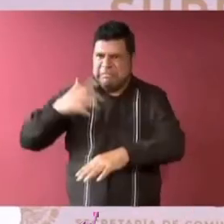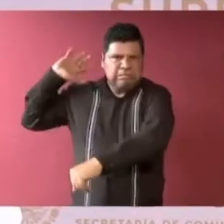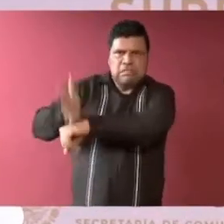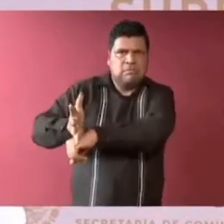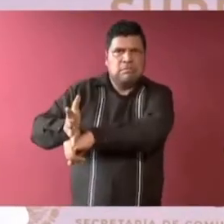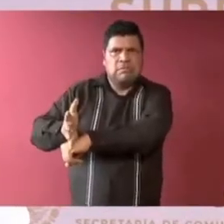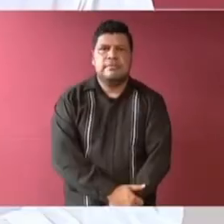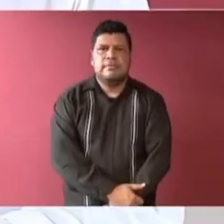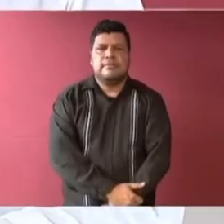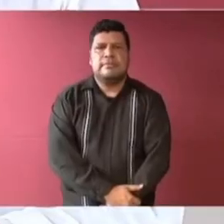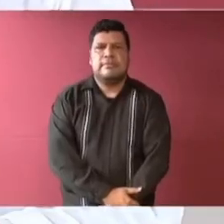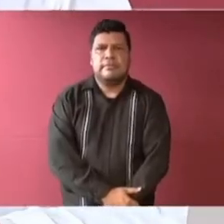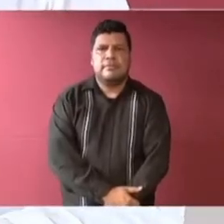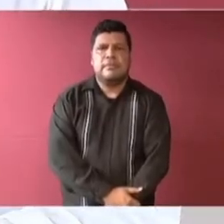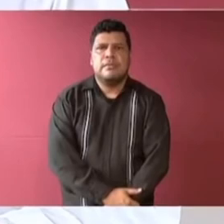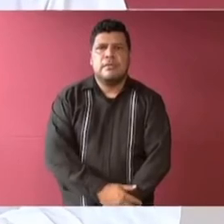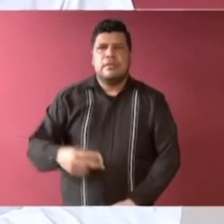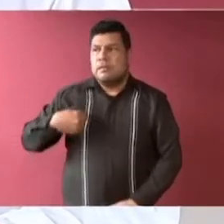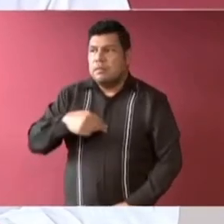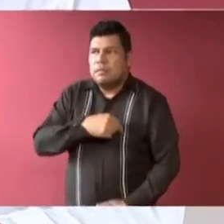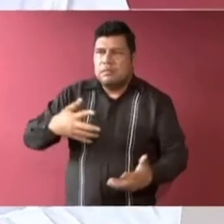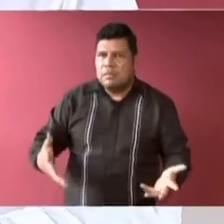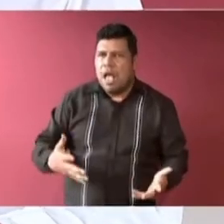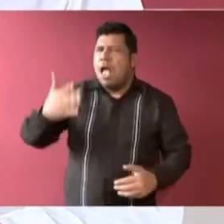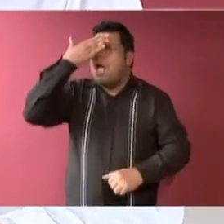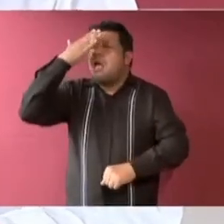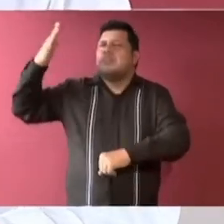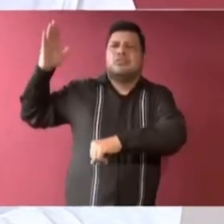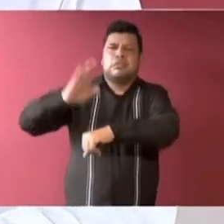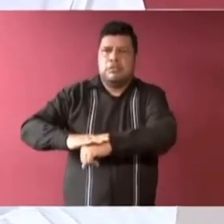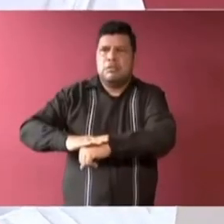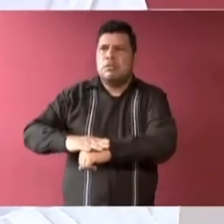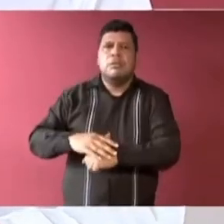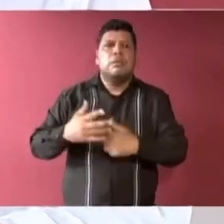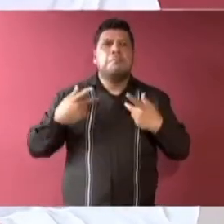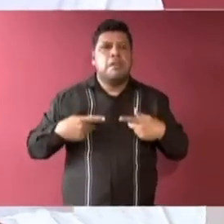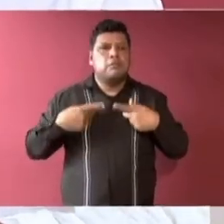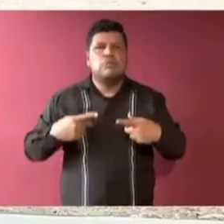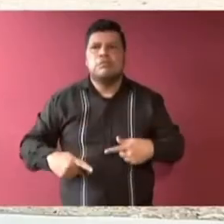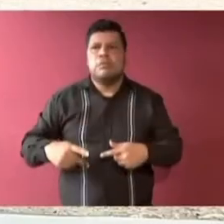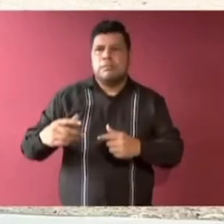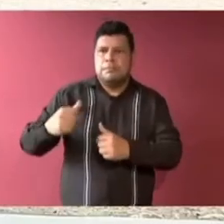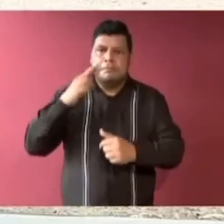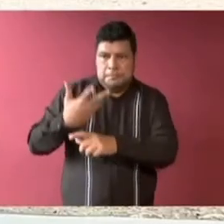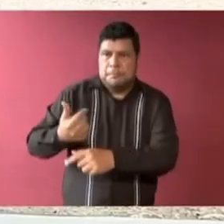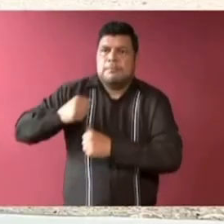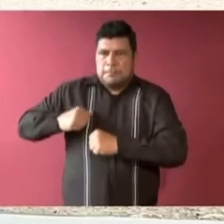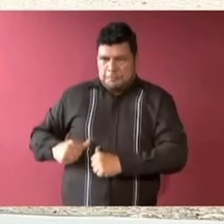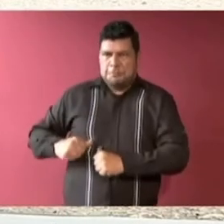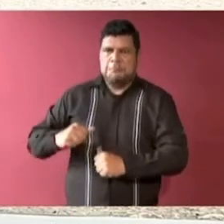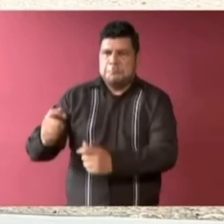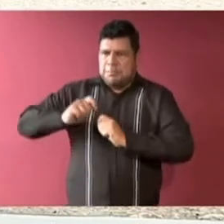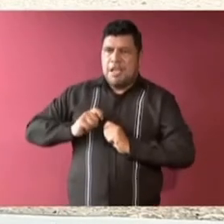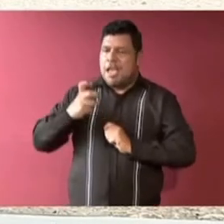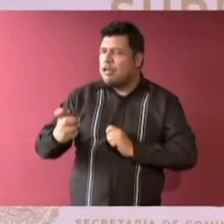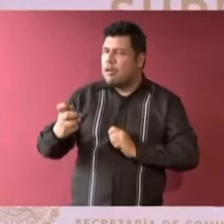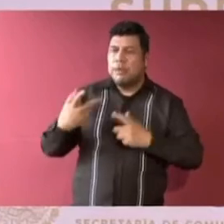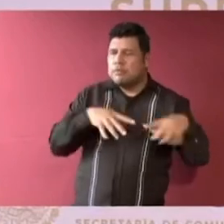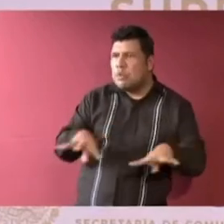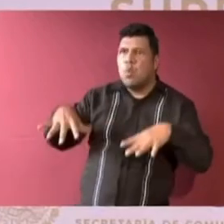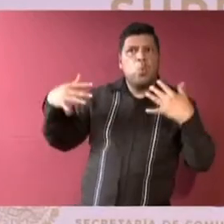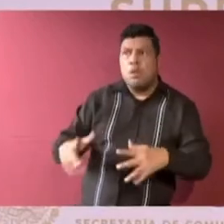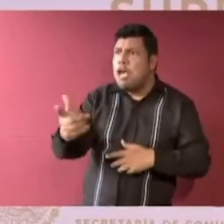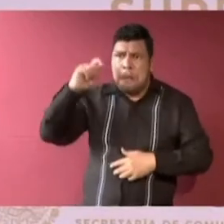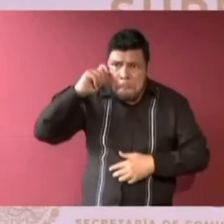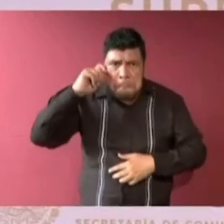achuela. No debe de olvidarse, el poder solo tiene sentido y se convierte en virtud cuando se